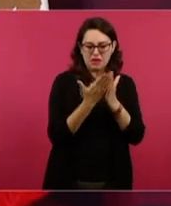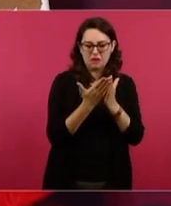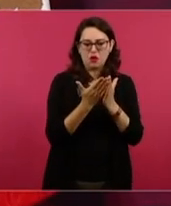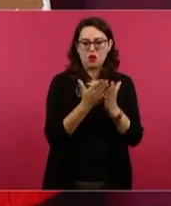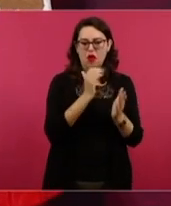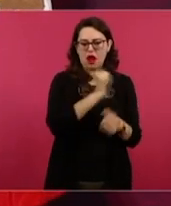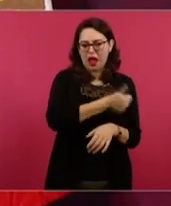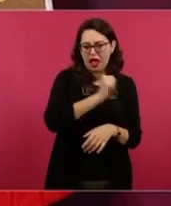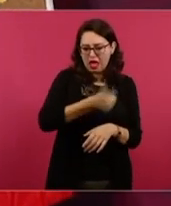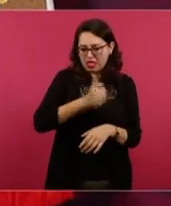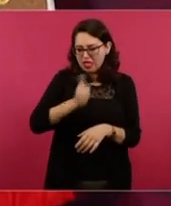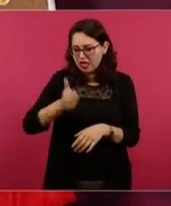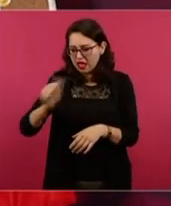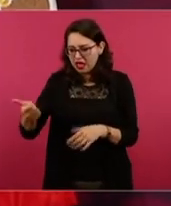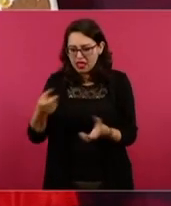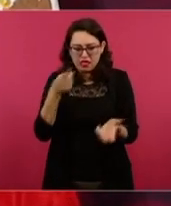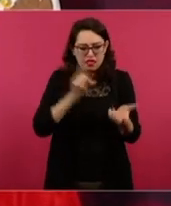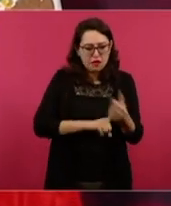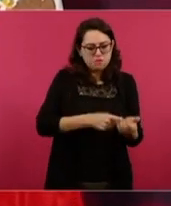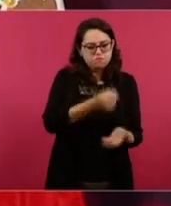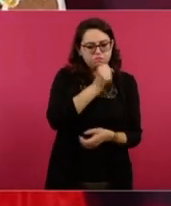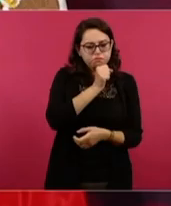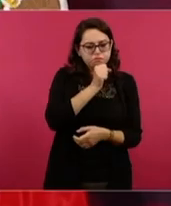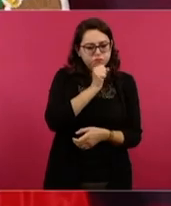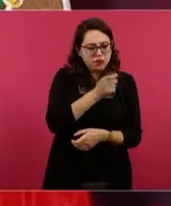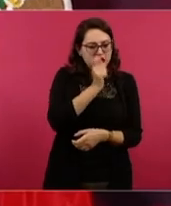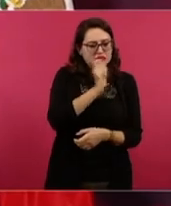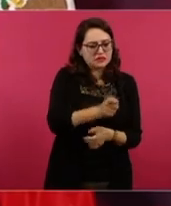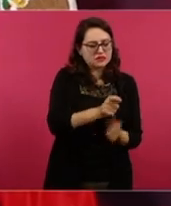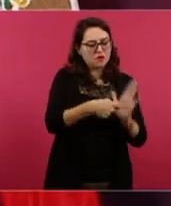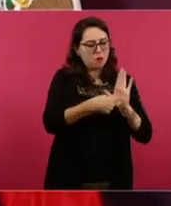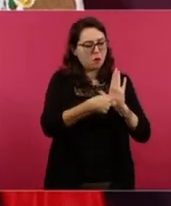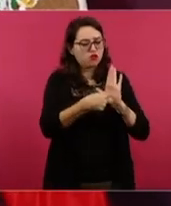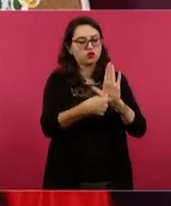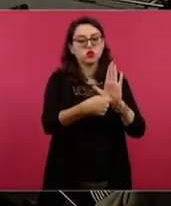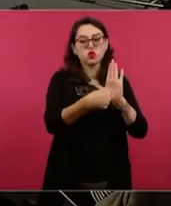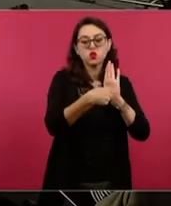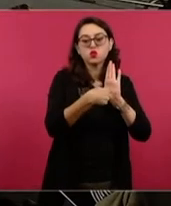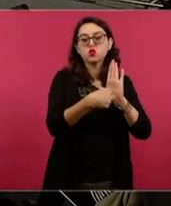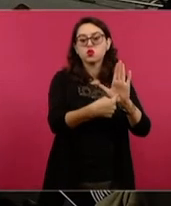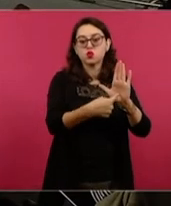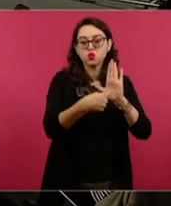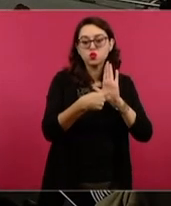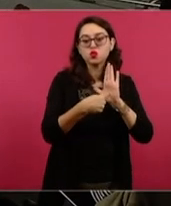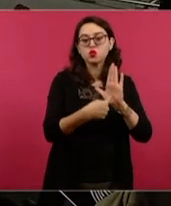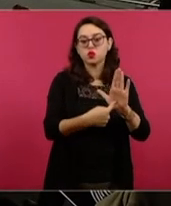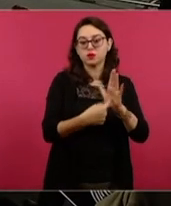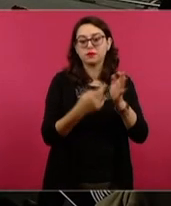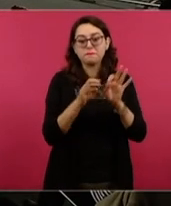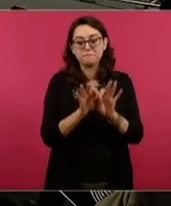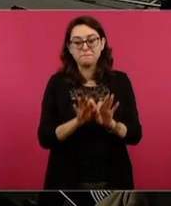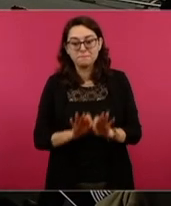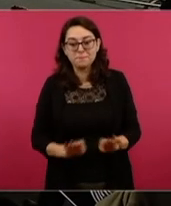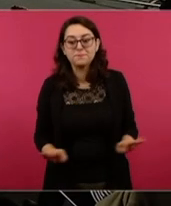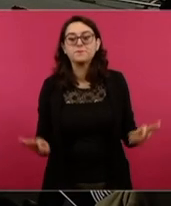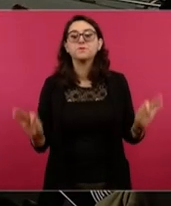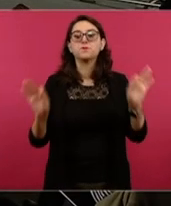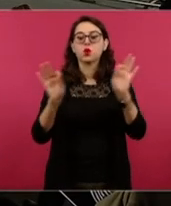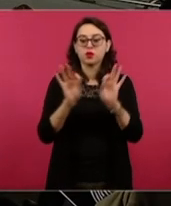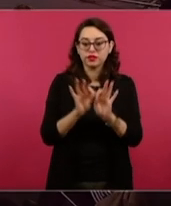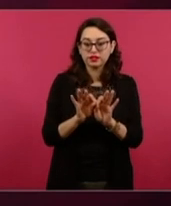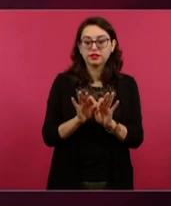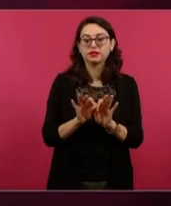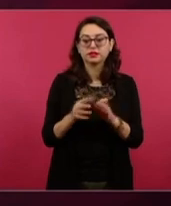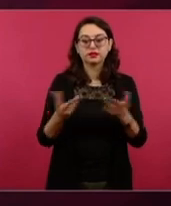que se vaya poniendo al descubierto